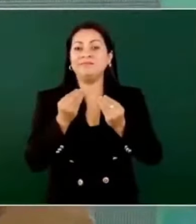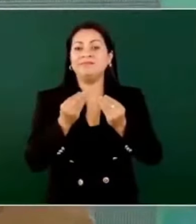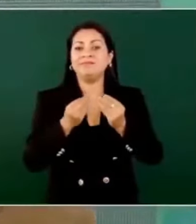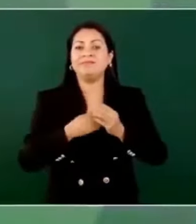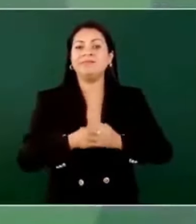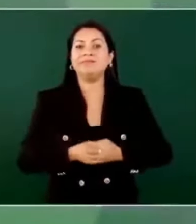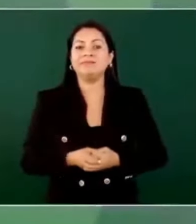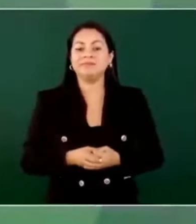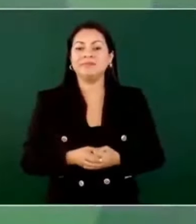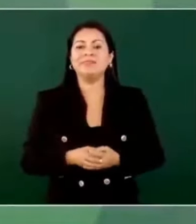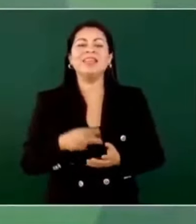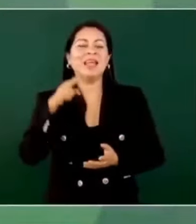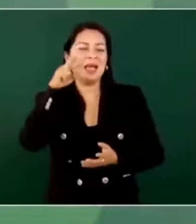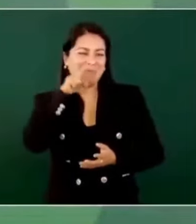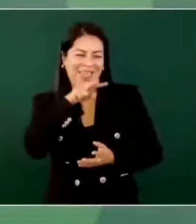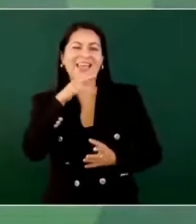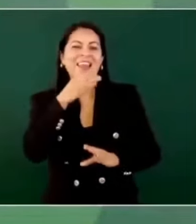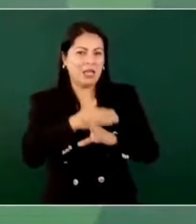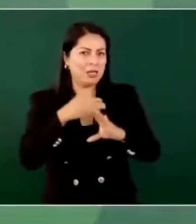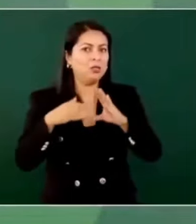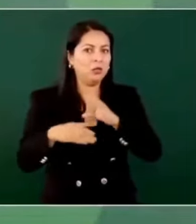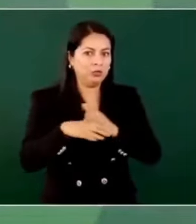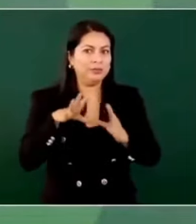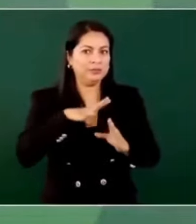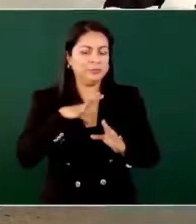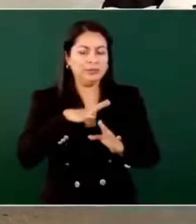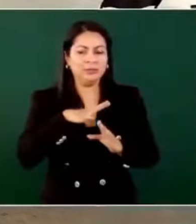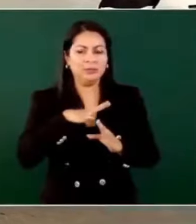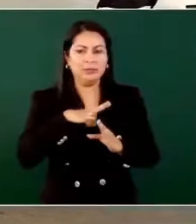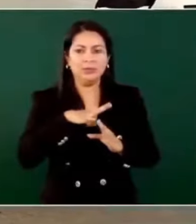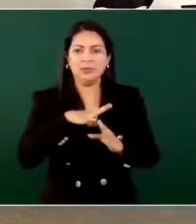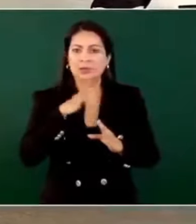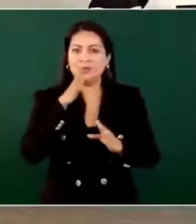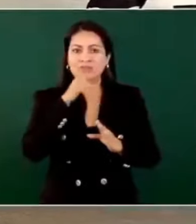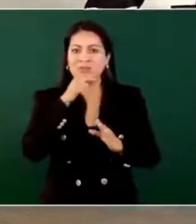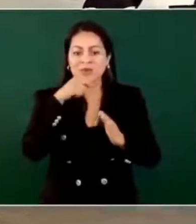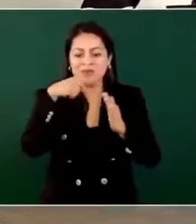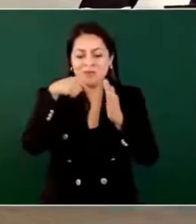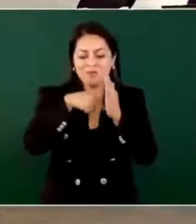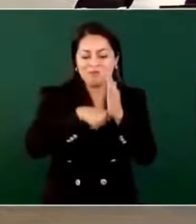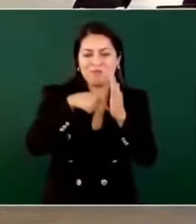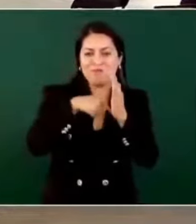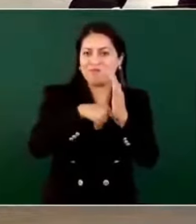Y miren, hay cosas que no se pueden ocultar en la vida.